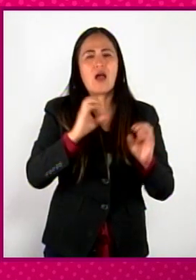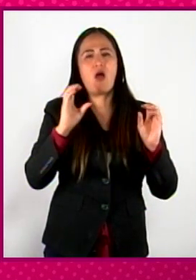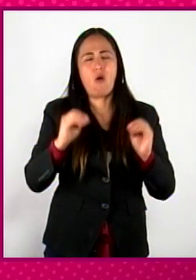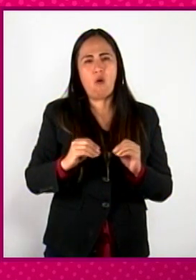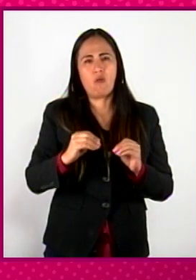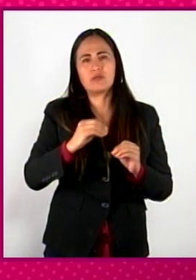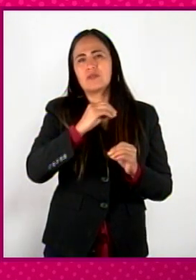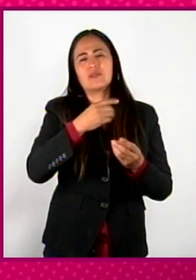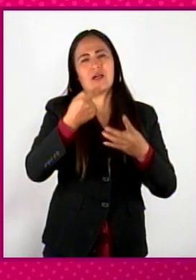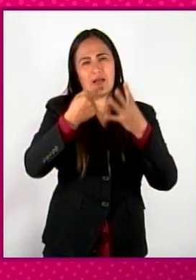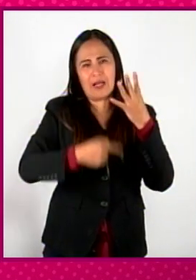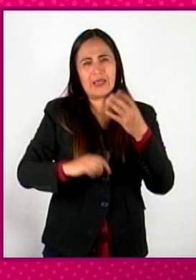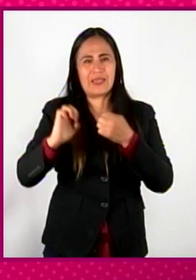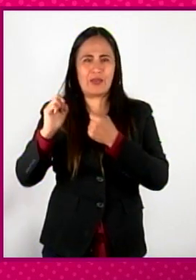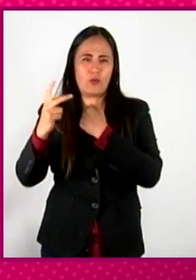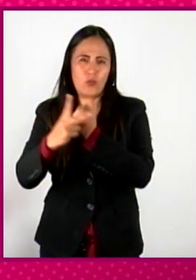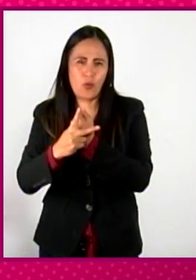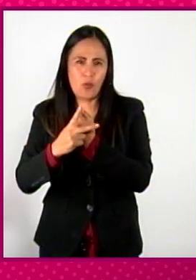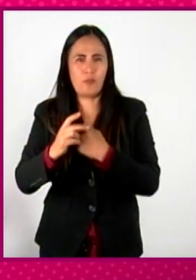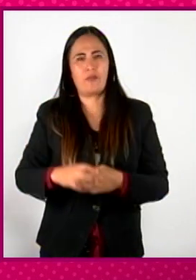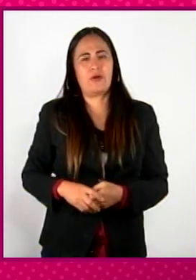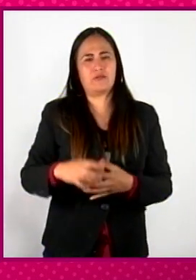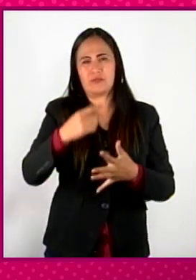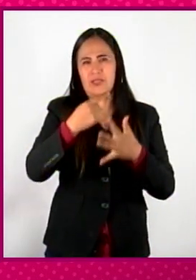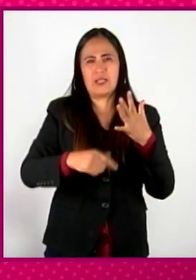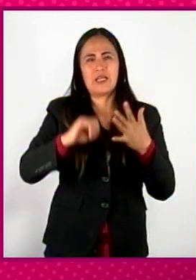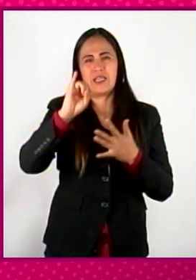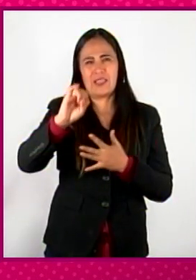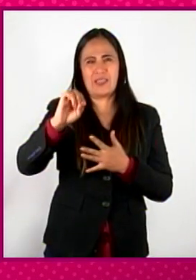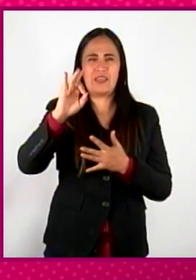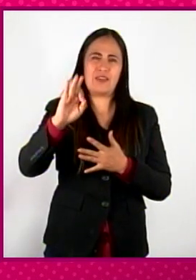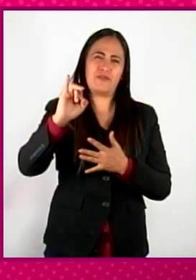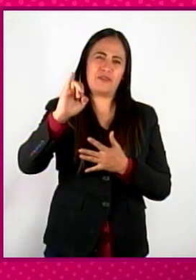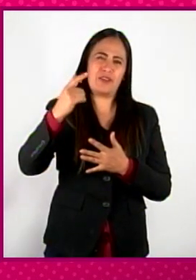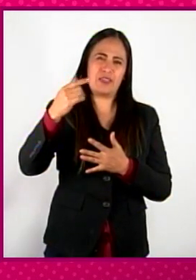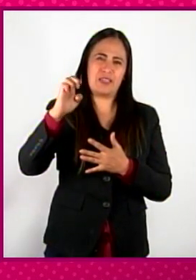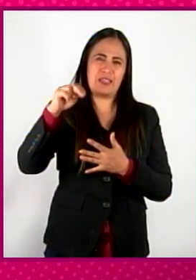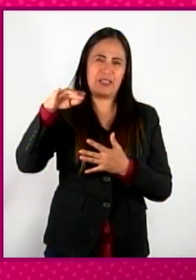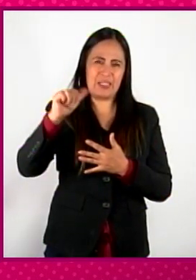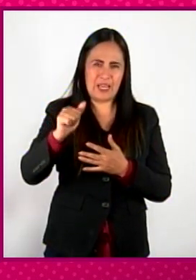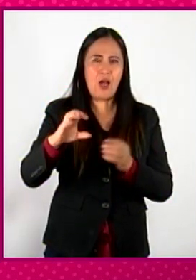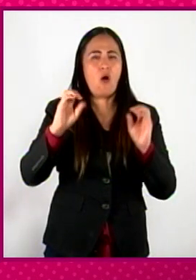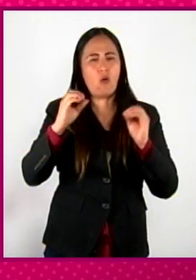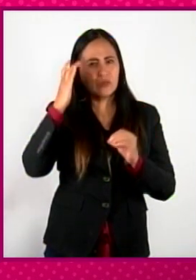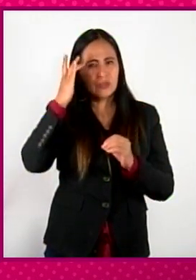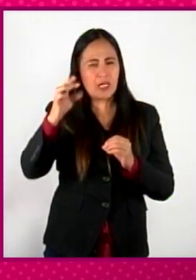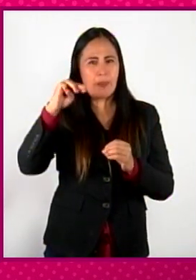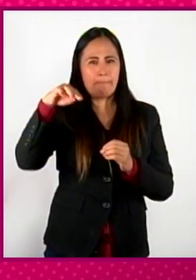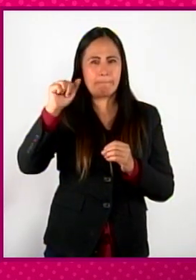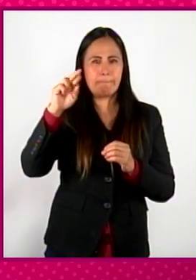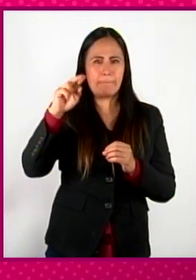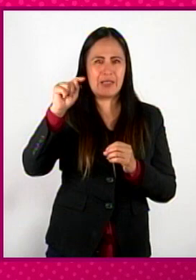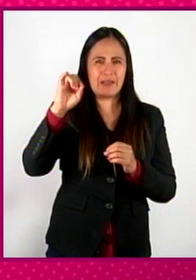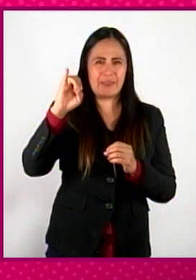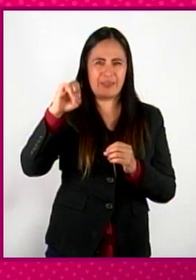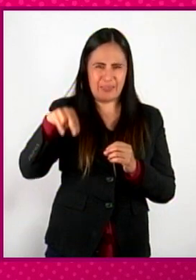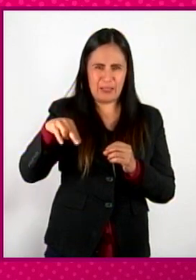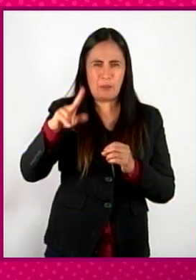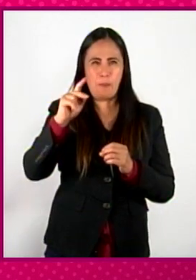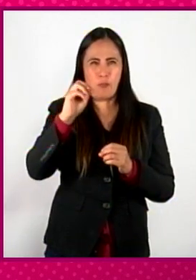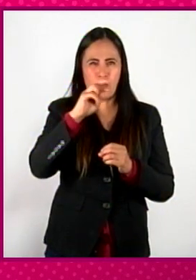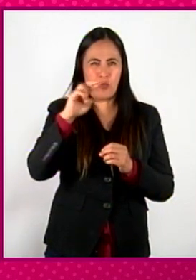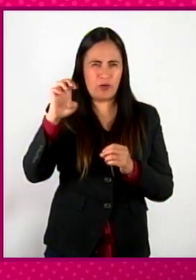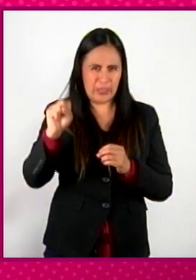El caso de San Marito de Palermo, el caso de Santa Efigenia, hoy día el caso de San Martín de Porres, todos somos mexicanos